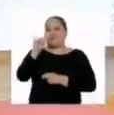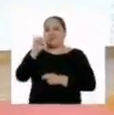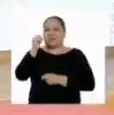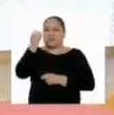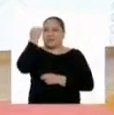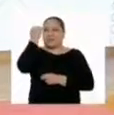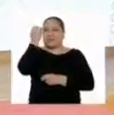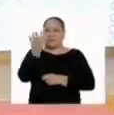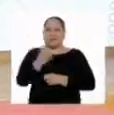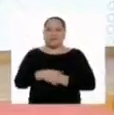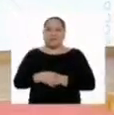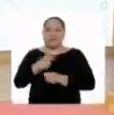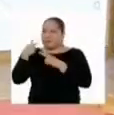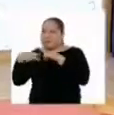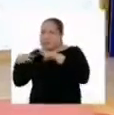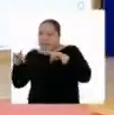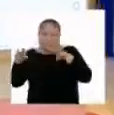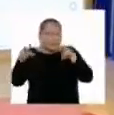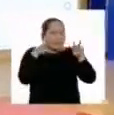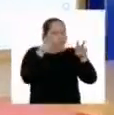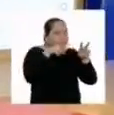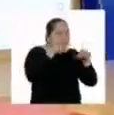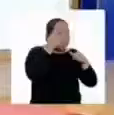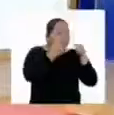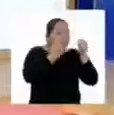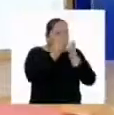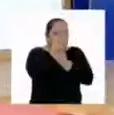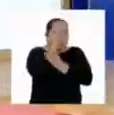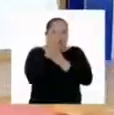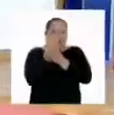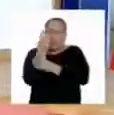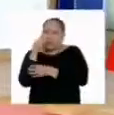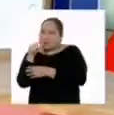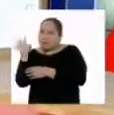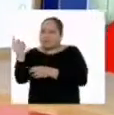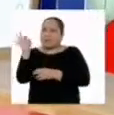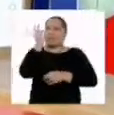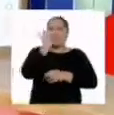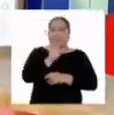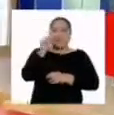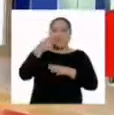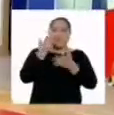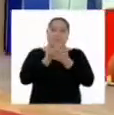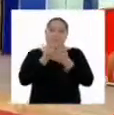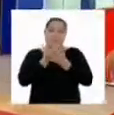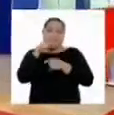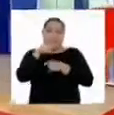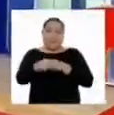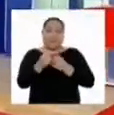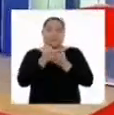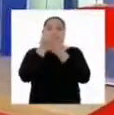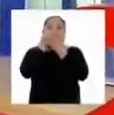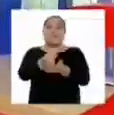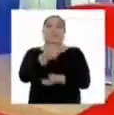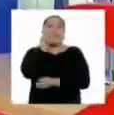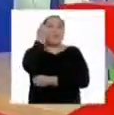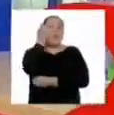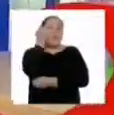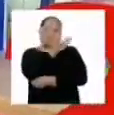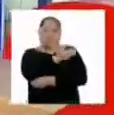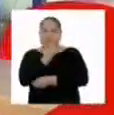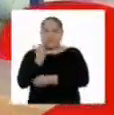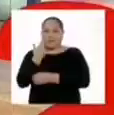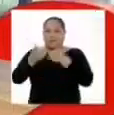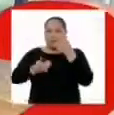Ahora, miren a su alrededor y vean qué plantas pueden emplear para realizar su experimento que les ayudará a comprender